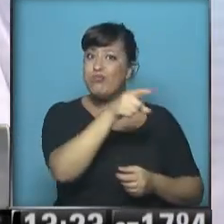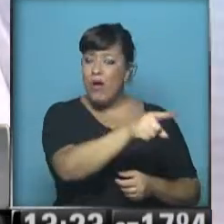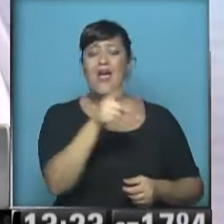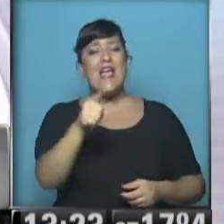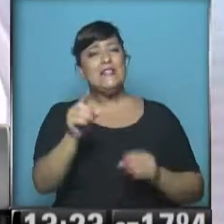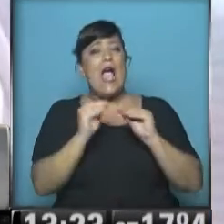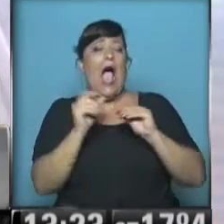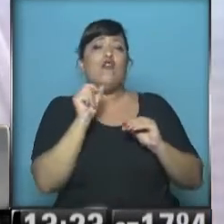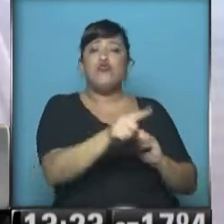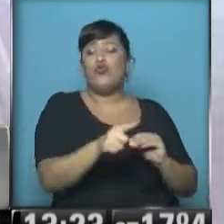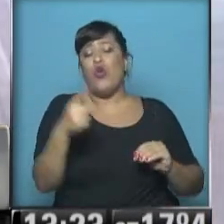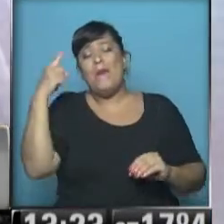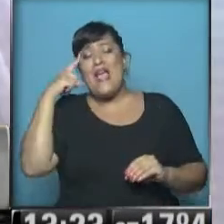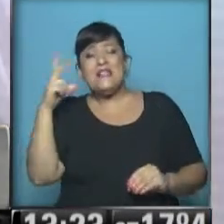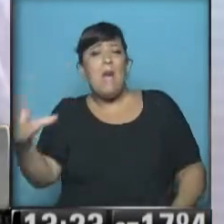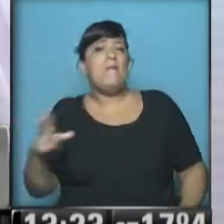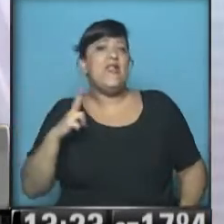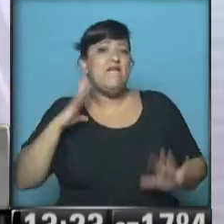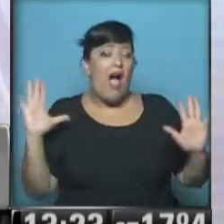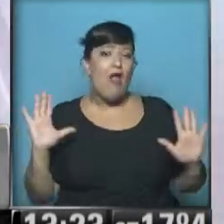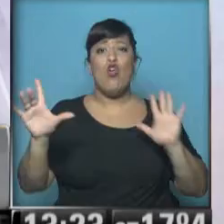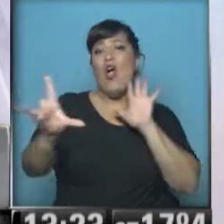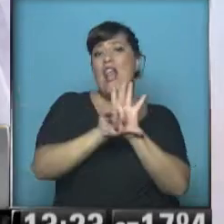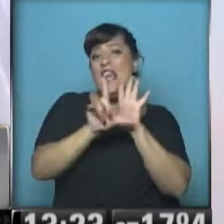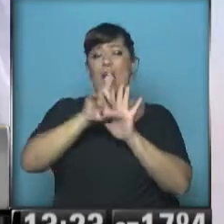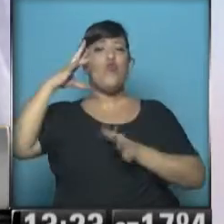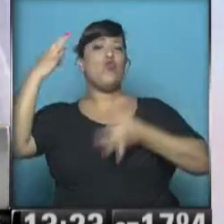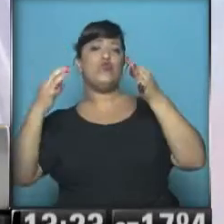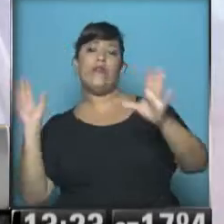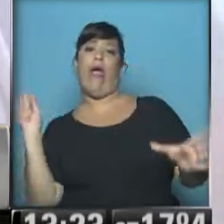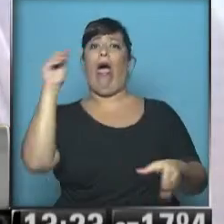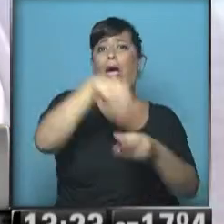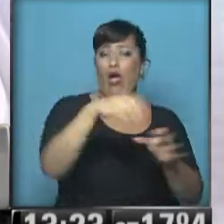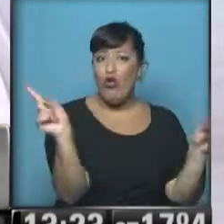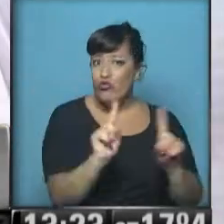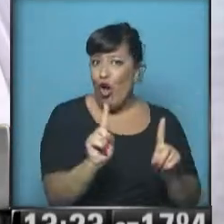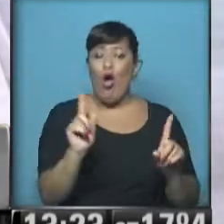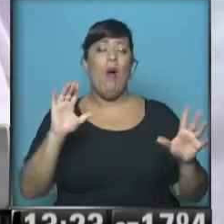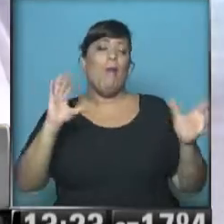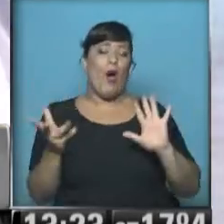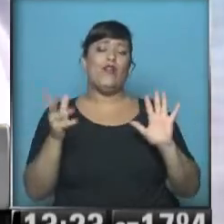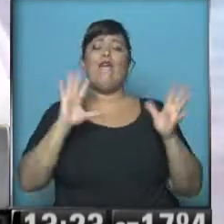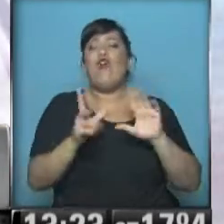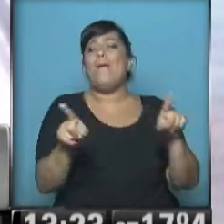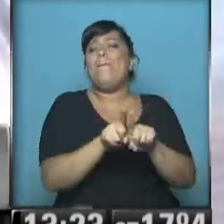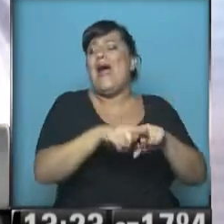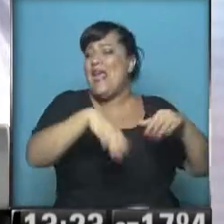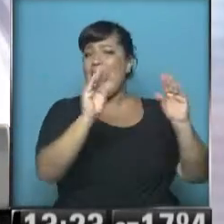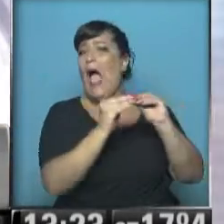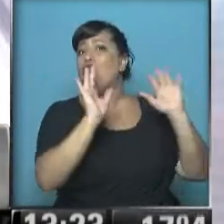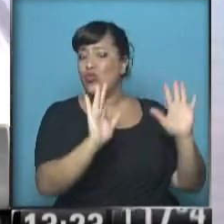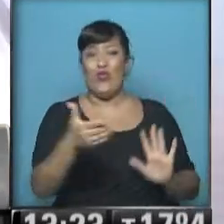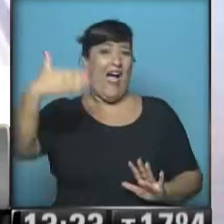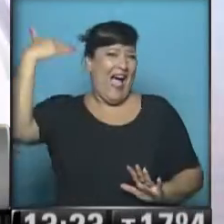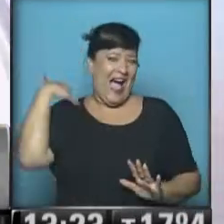asunto adentro de casa, la ley, la justicia no tenía por qué intervenir, porque esa es una cuestión de las parejas. Así se